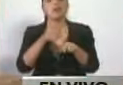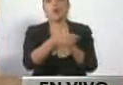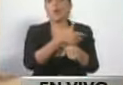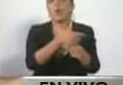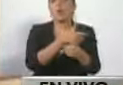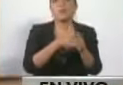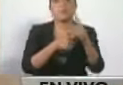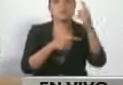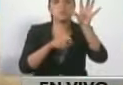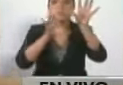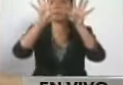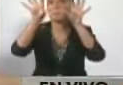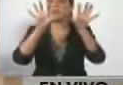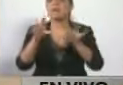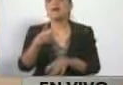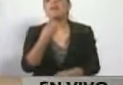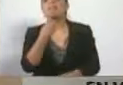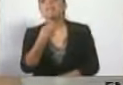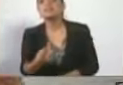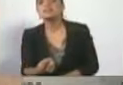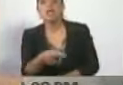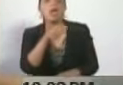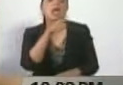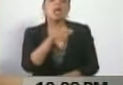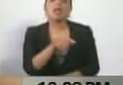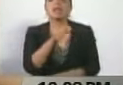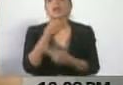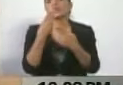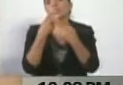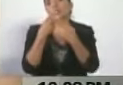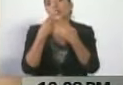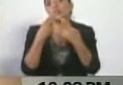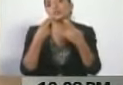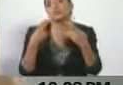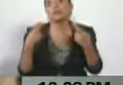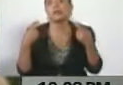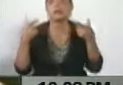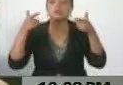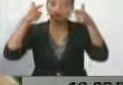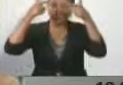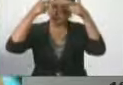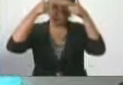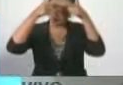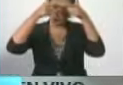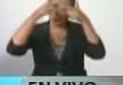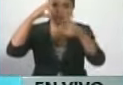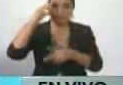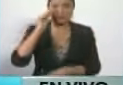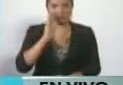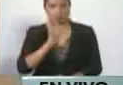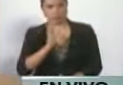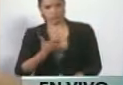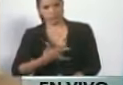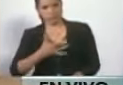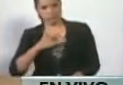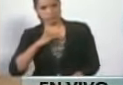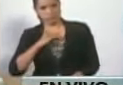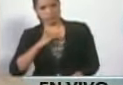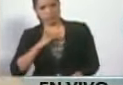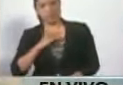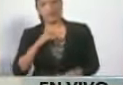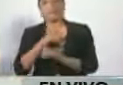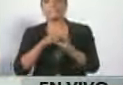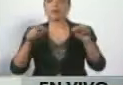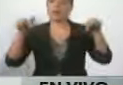gobierno X de derecha a decir que es un niño sagrado de Dios. Ahora, porque aquí entonces tenemos